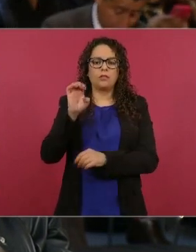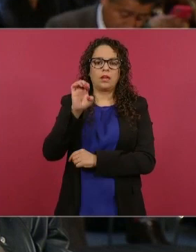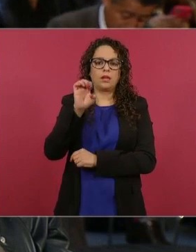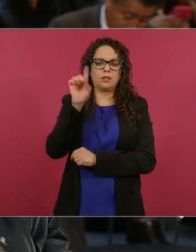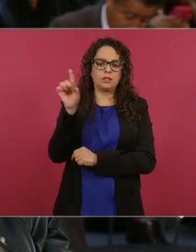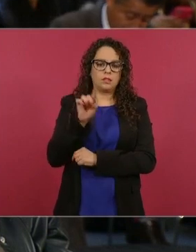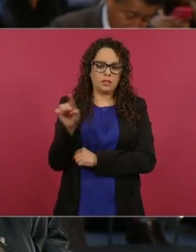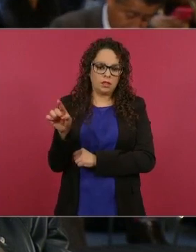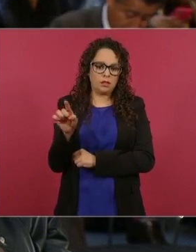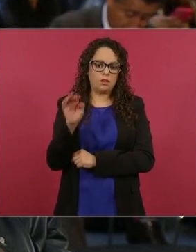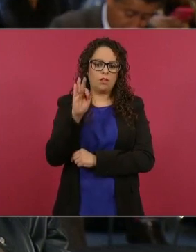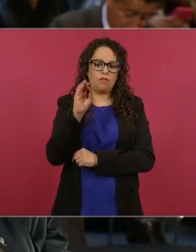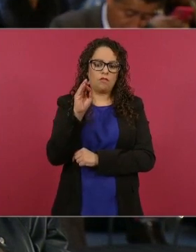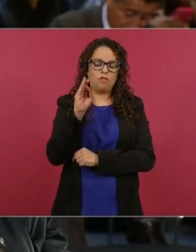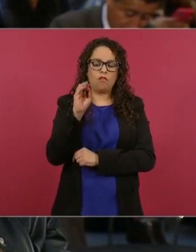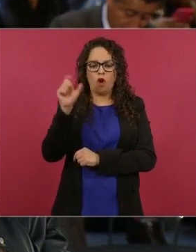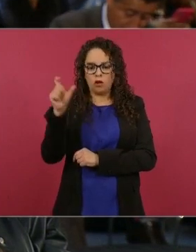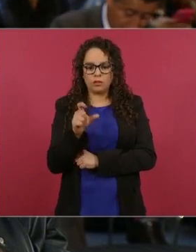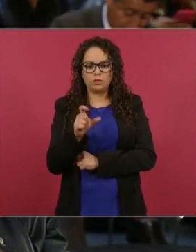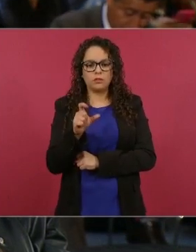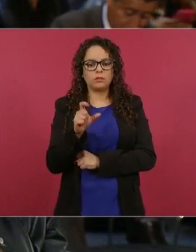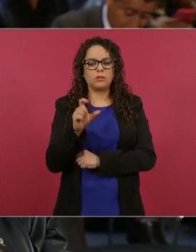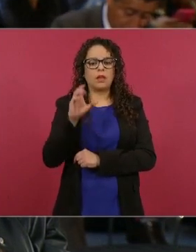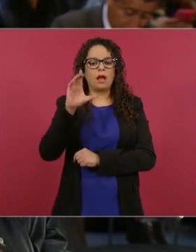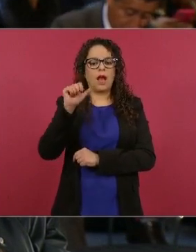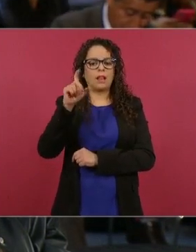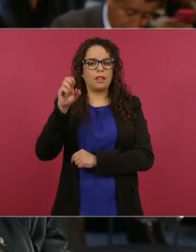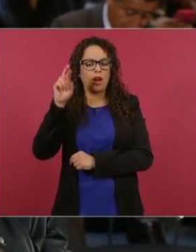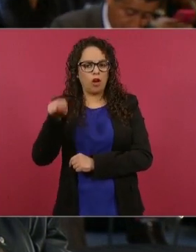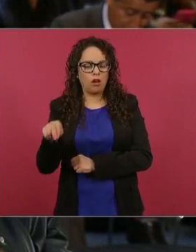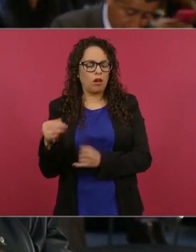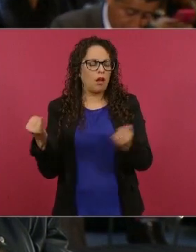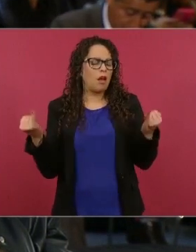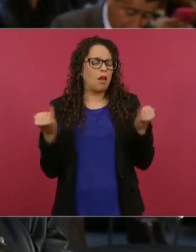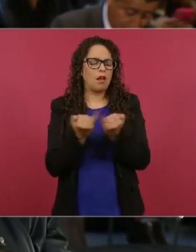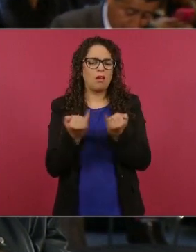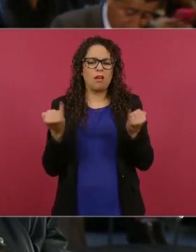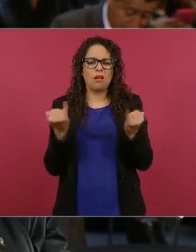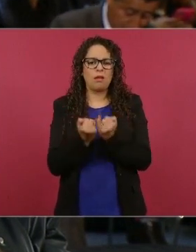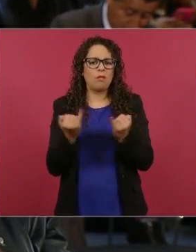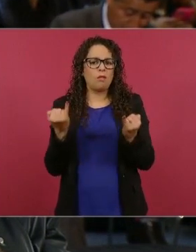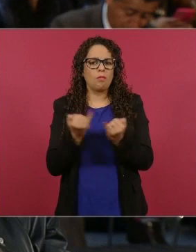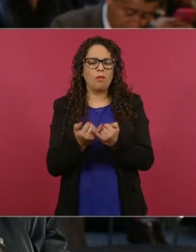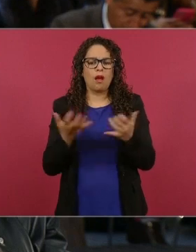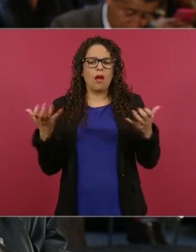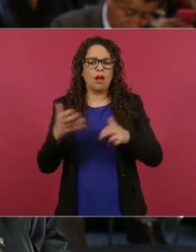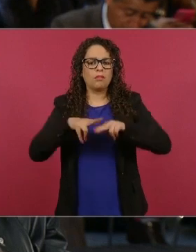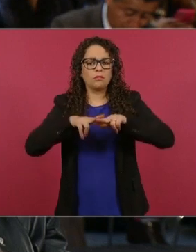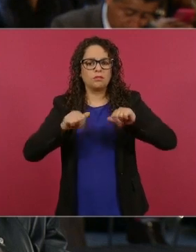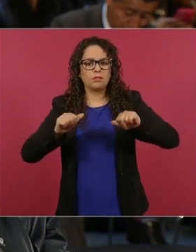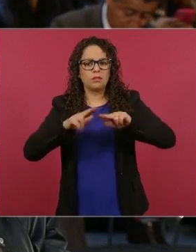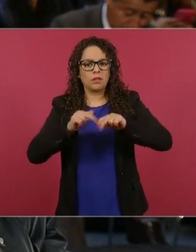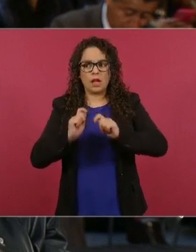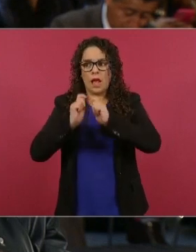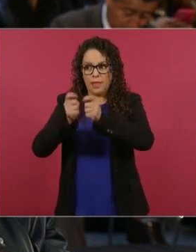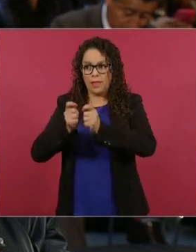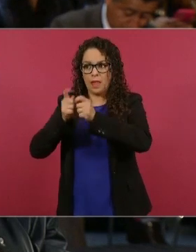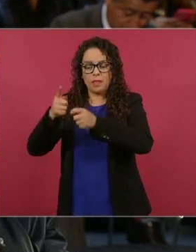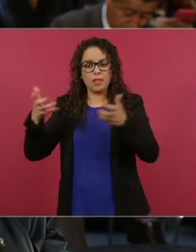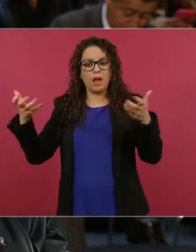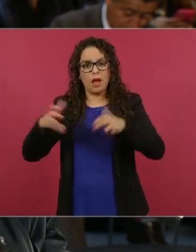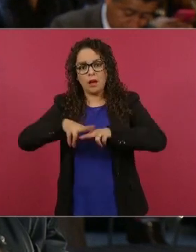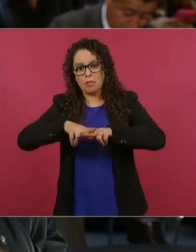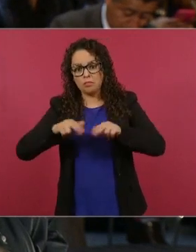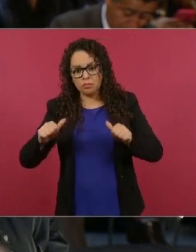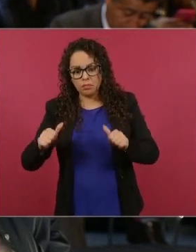Nieto sólo prometieron a todos ellos se les entregó un proyecto con esta fecha señor presidente dice la carta queremos